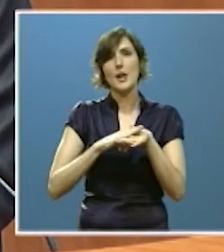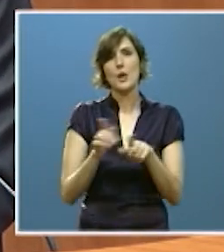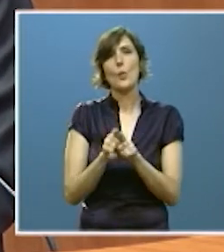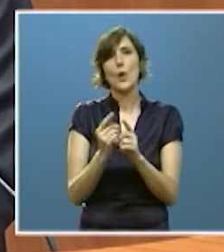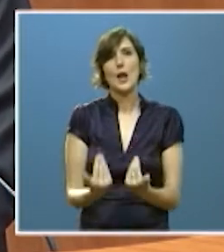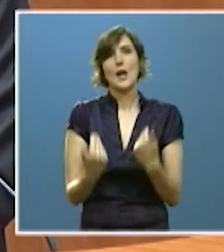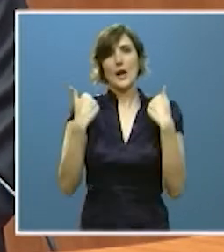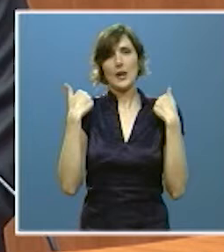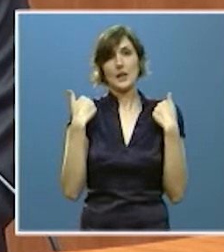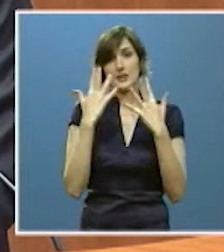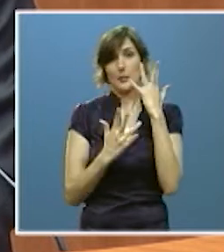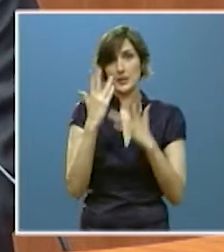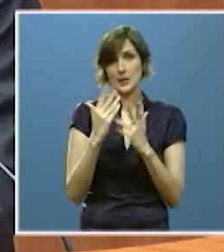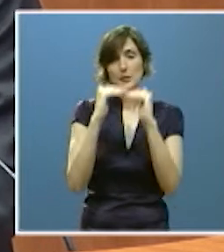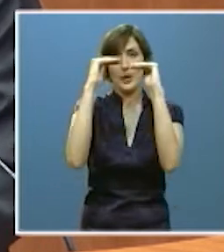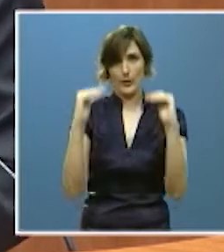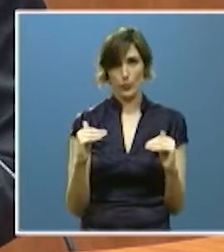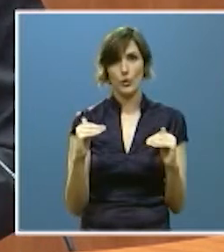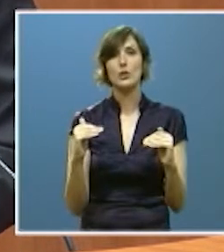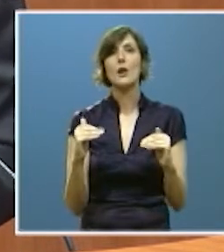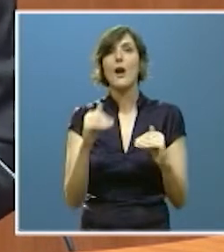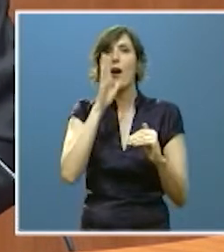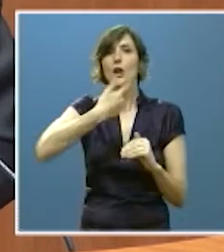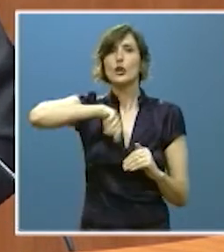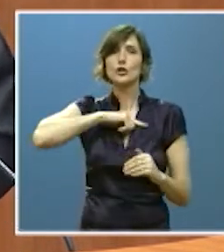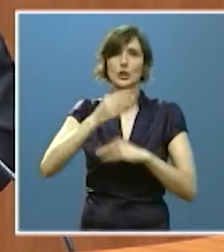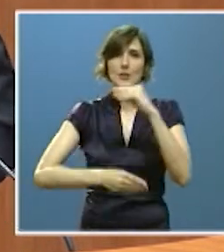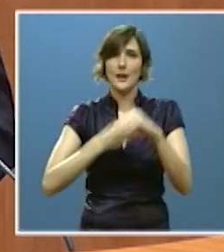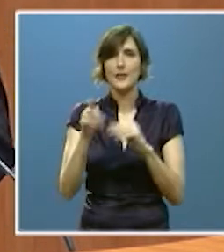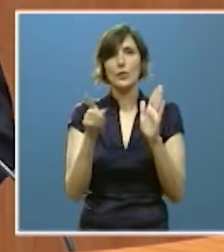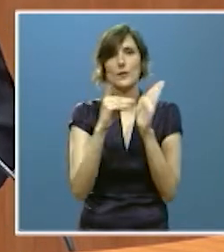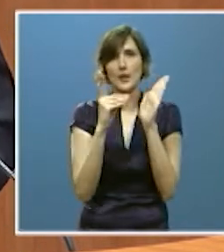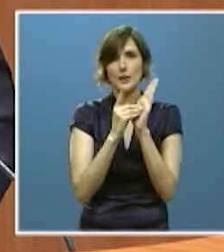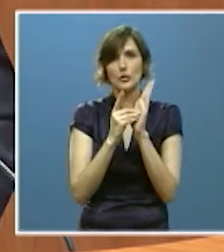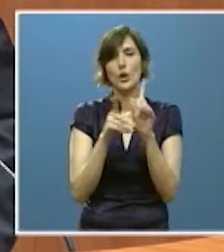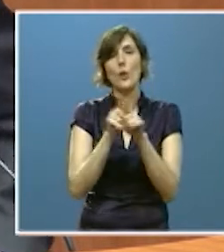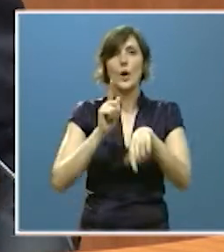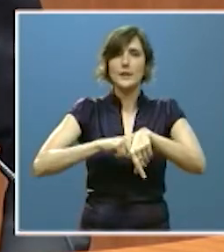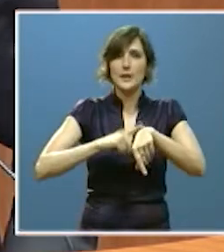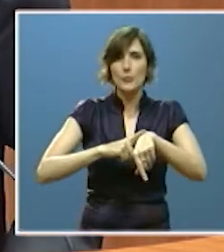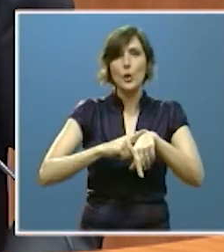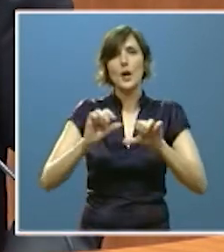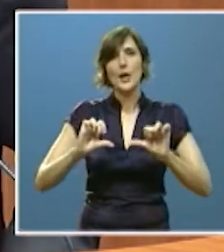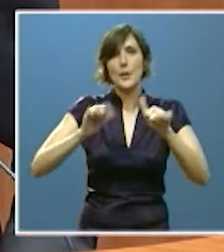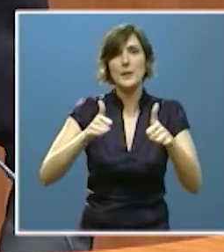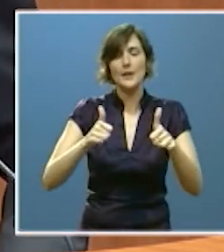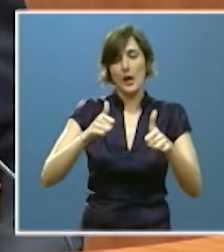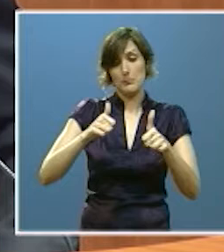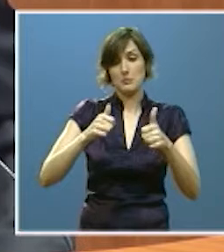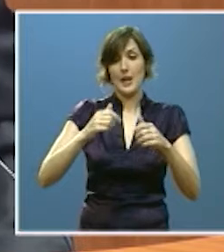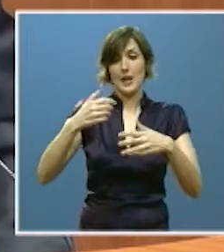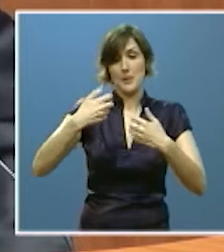que aprobaron estas Cortes. Tramitamos ahora un decreto que supondrá una nueva reducción de plazos de inicio de nuevas actividades.